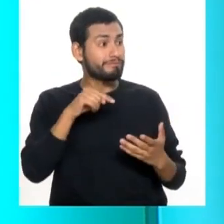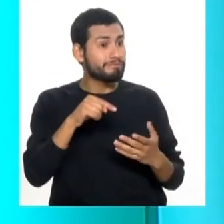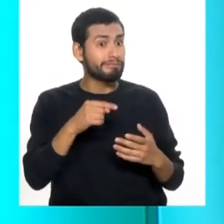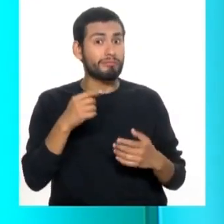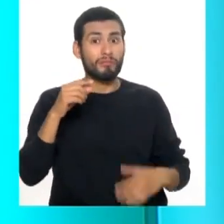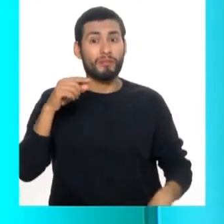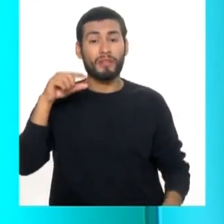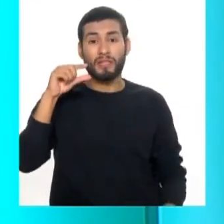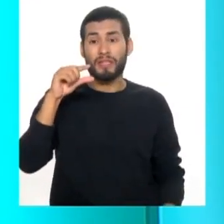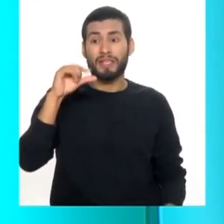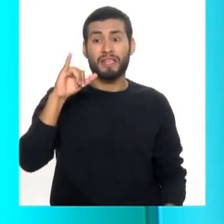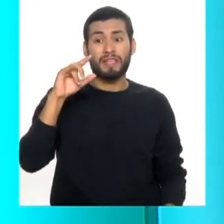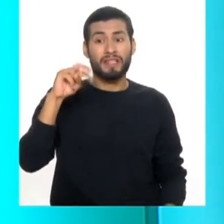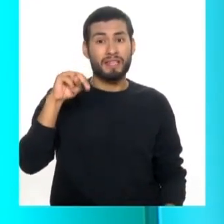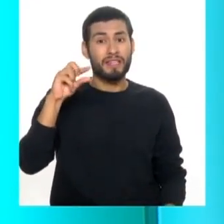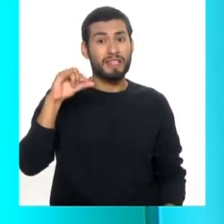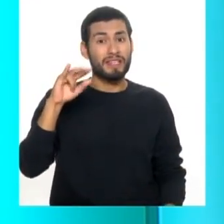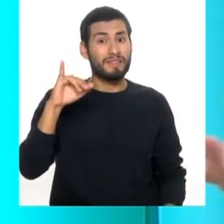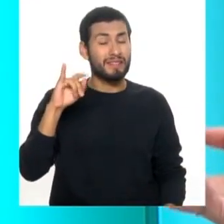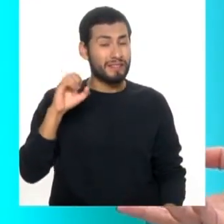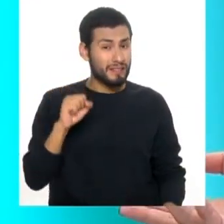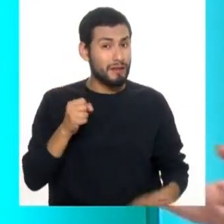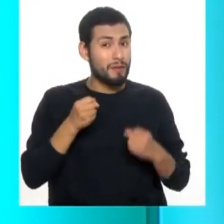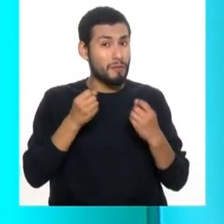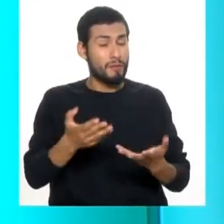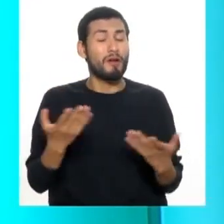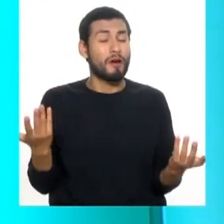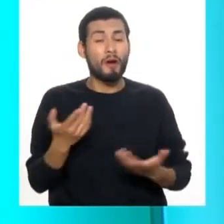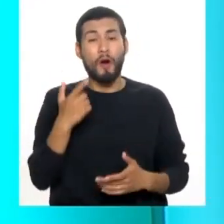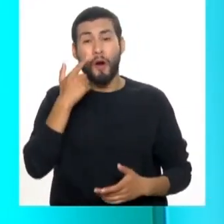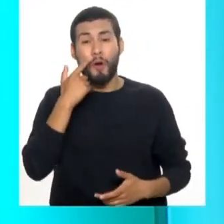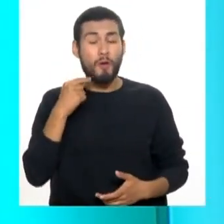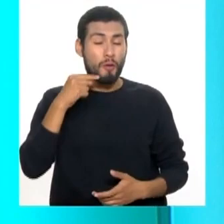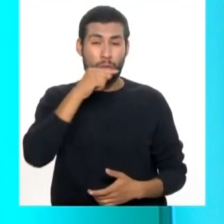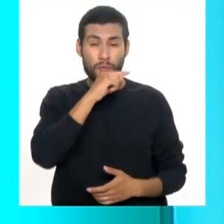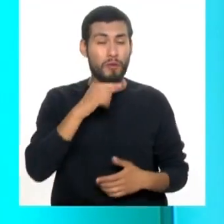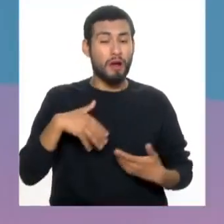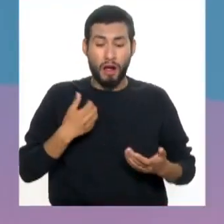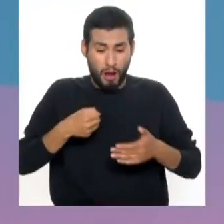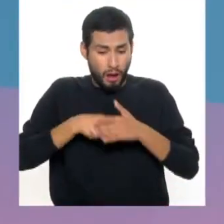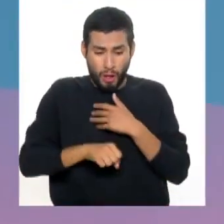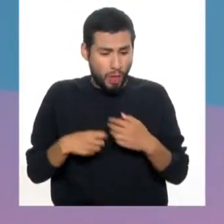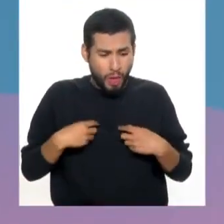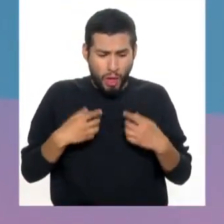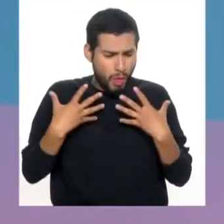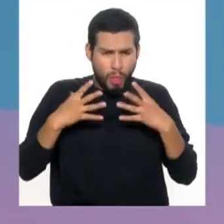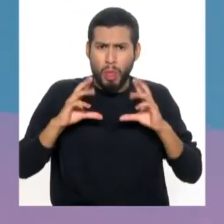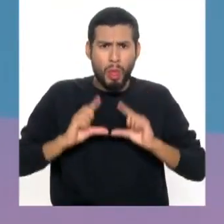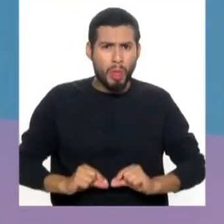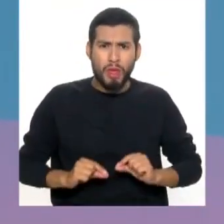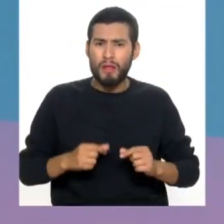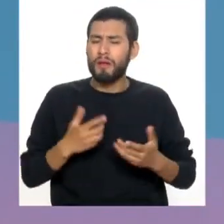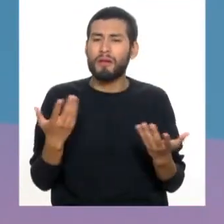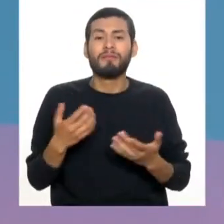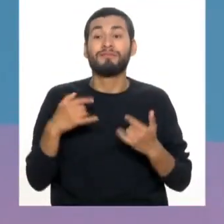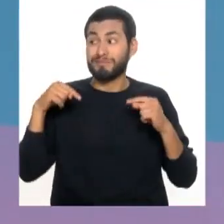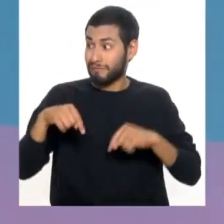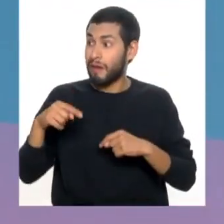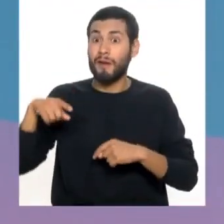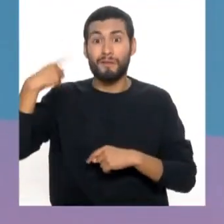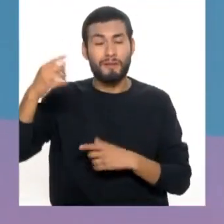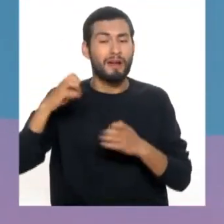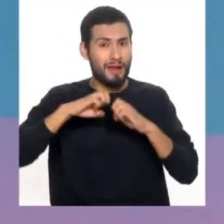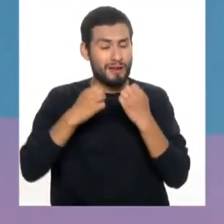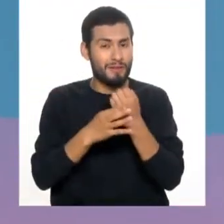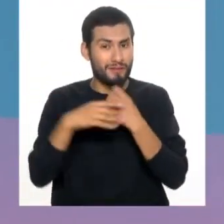a la disfunción eréctil y a los problemas de fertilidad? Imagínese, con eso y muchas cosas más vamos a regresar aquí en